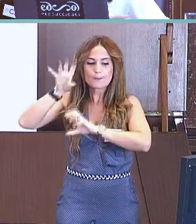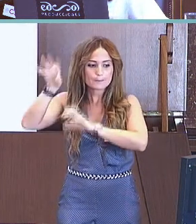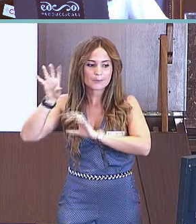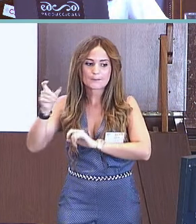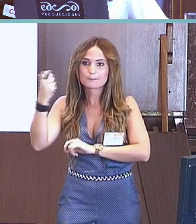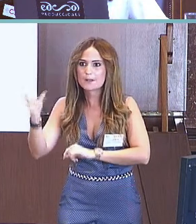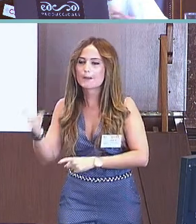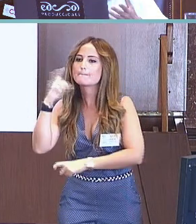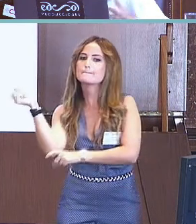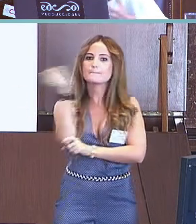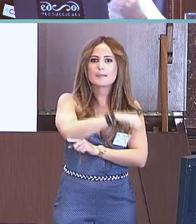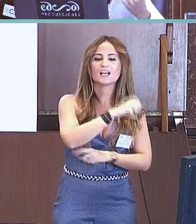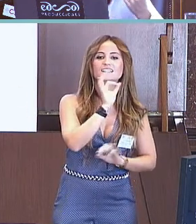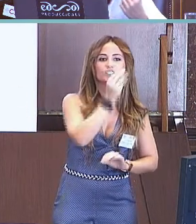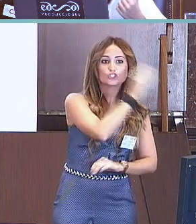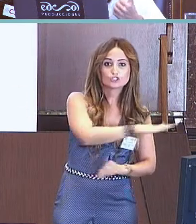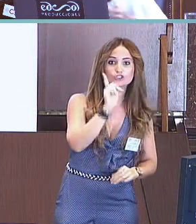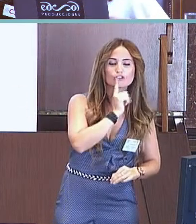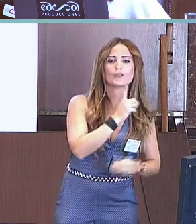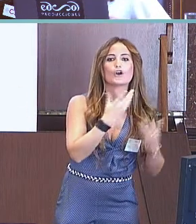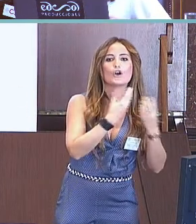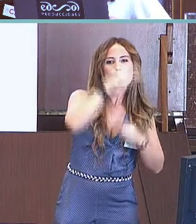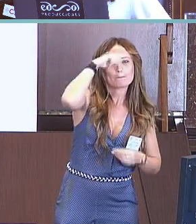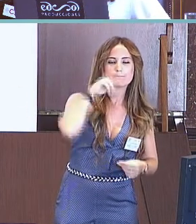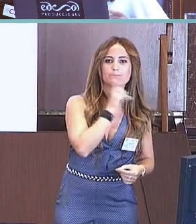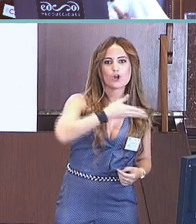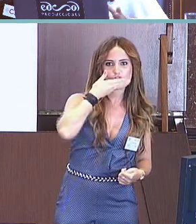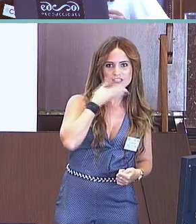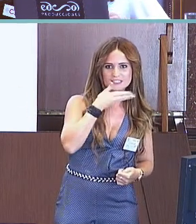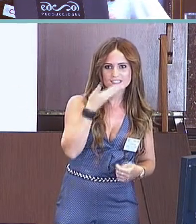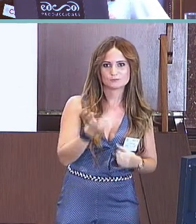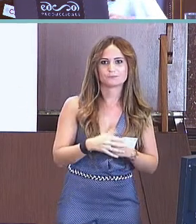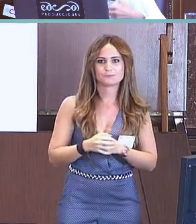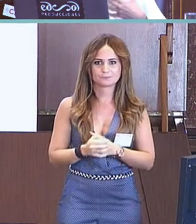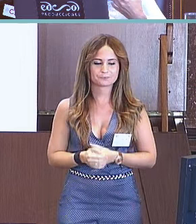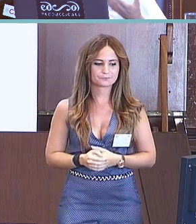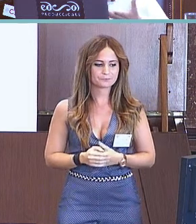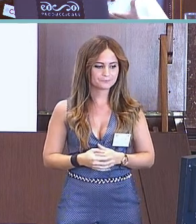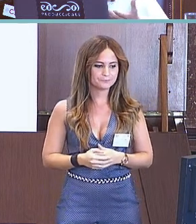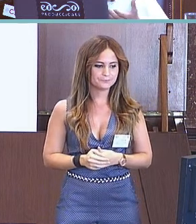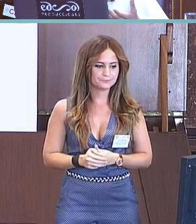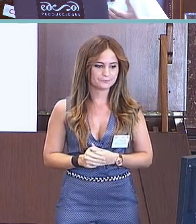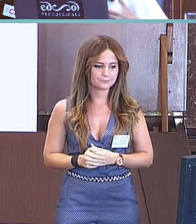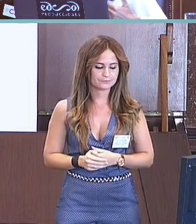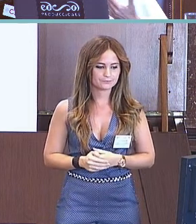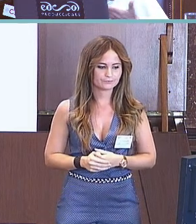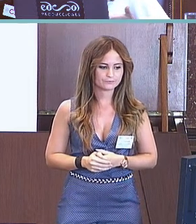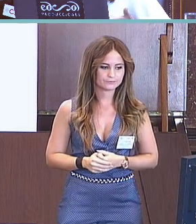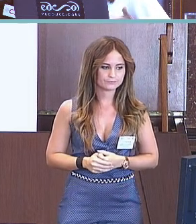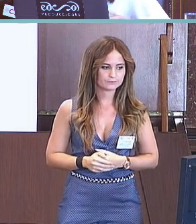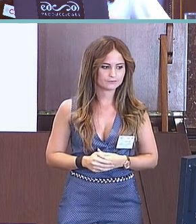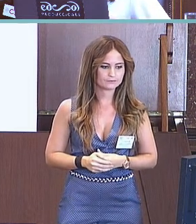de signos. Al igual que los estudios que hemos visto anteriores adaptados a la lengua de signos, la comprensión